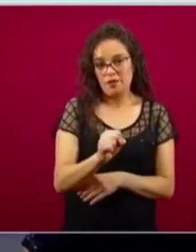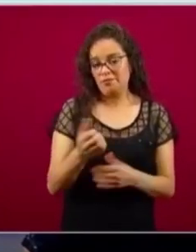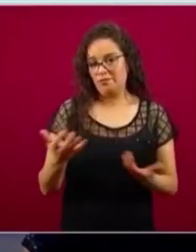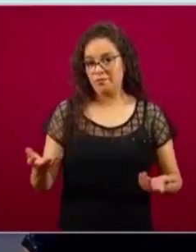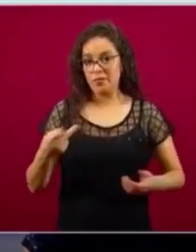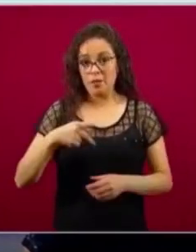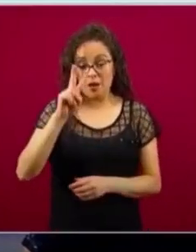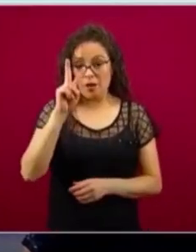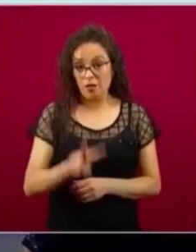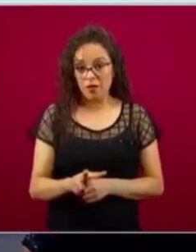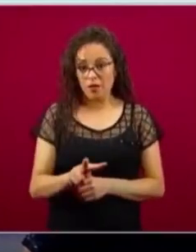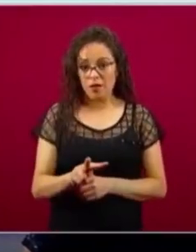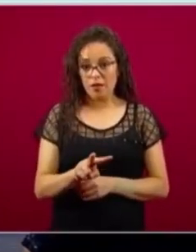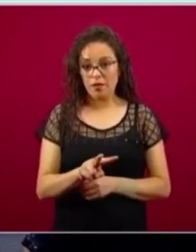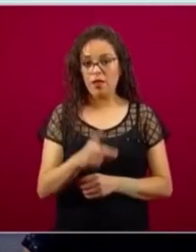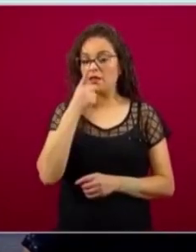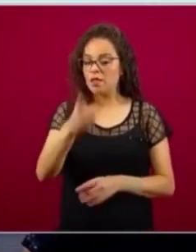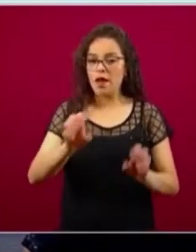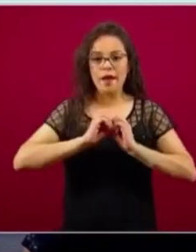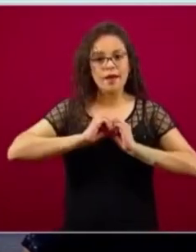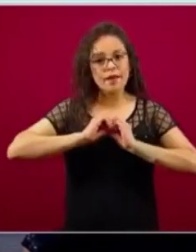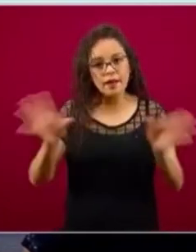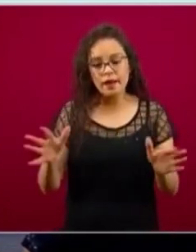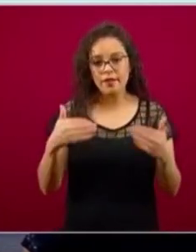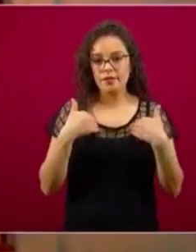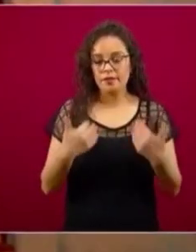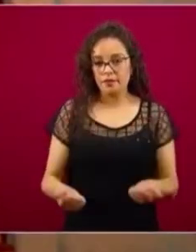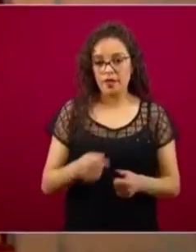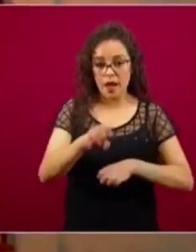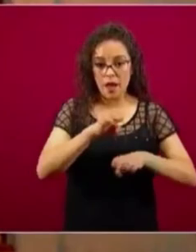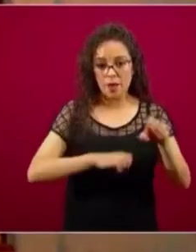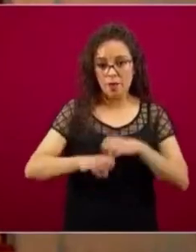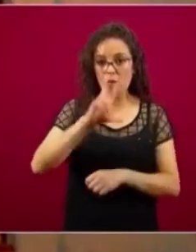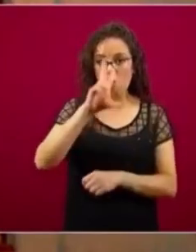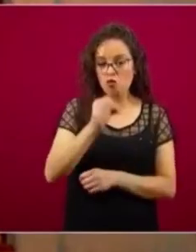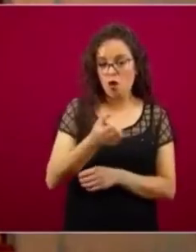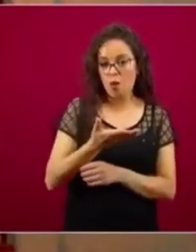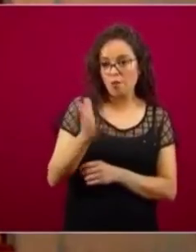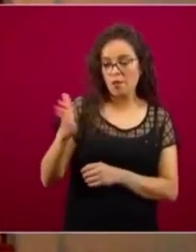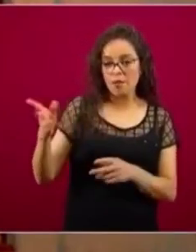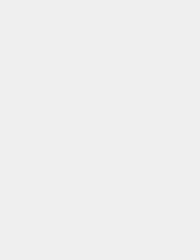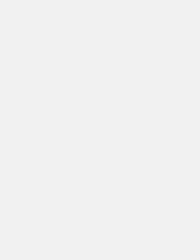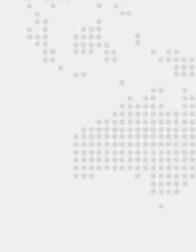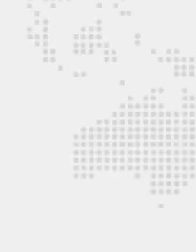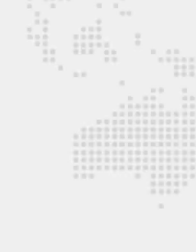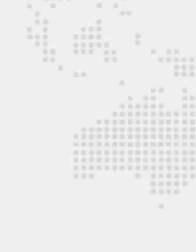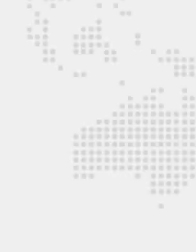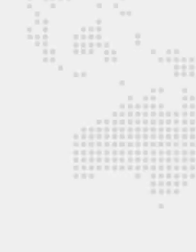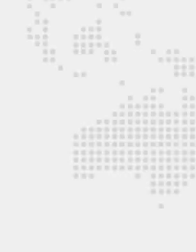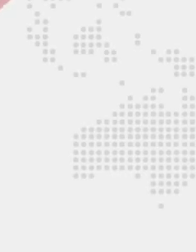era muy específico, empresas que no hubieran despedido a nadie en enero, en febrero y en marzo.